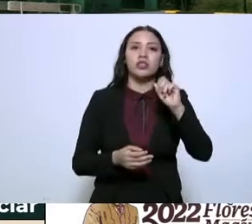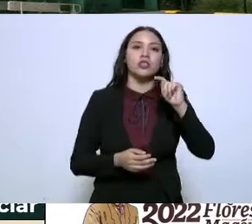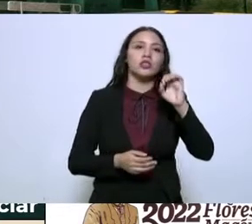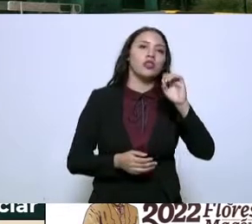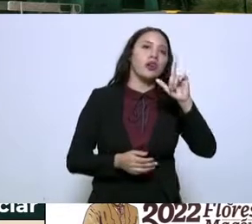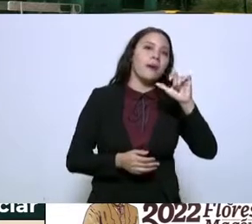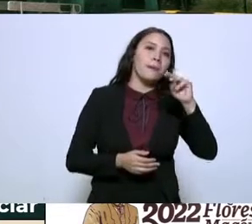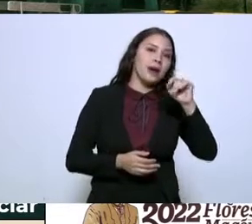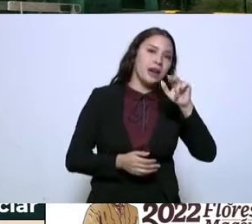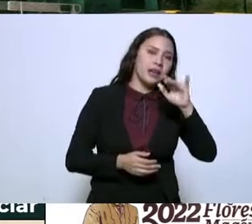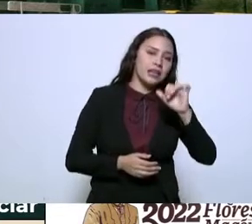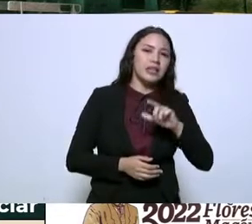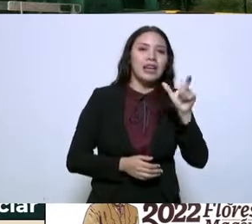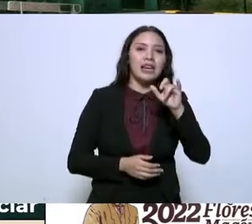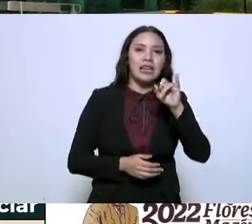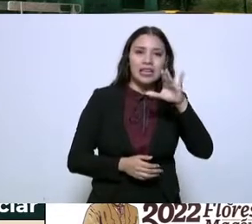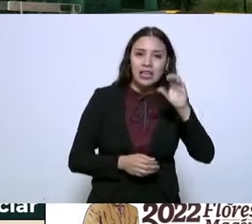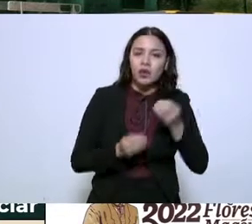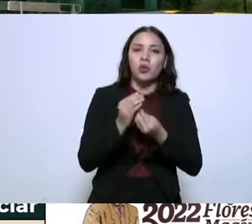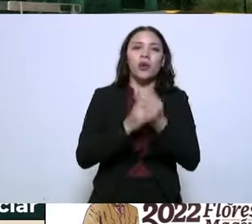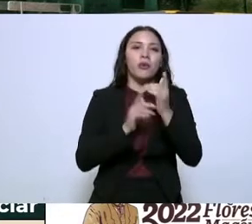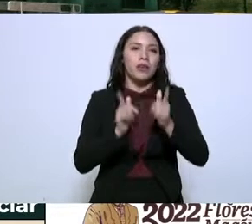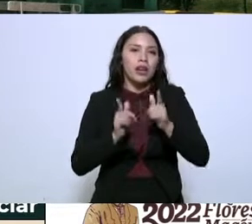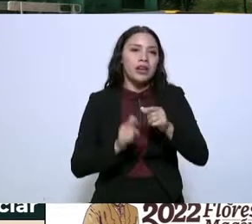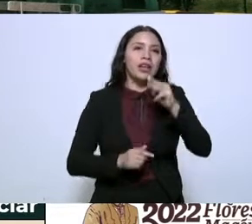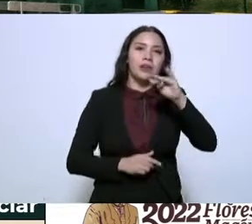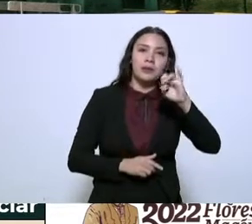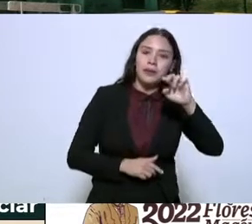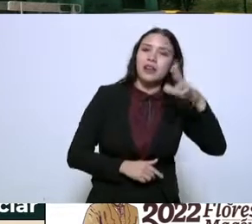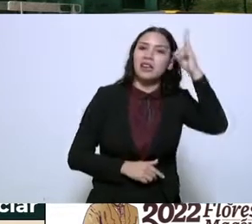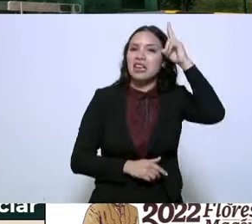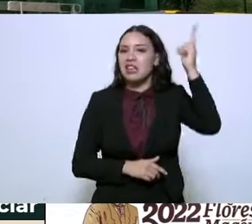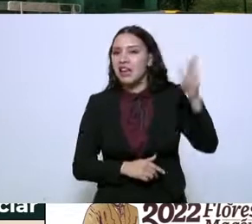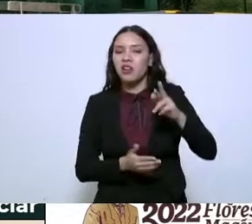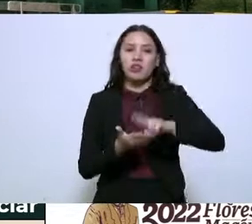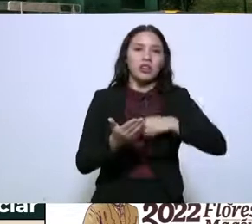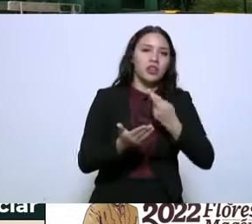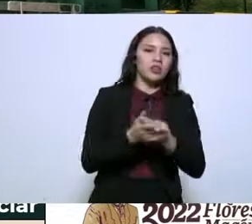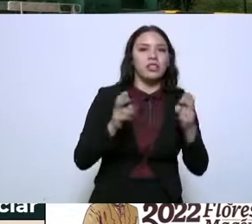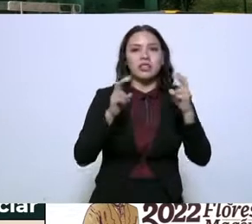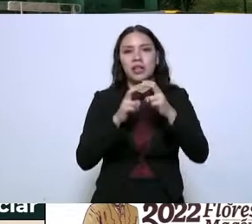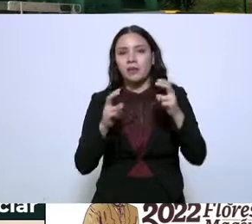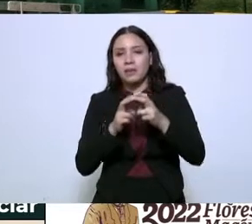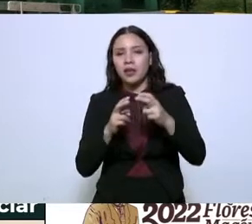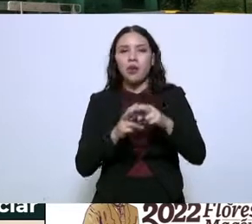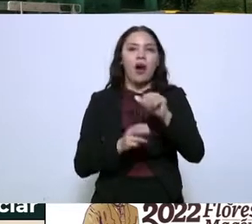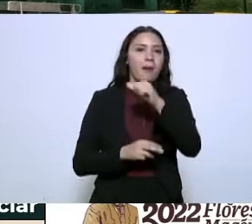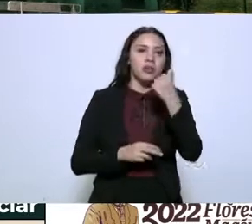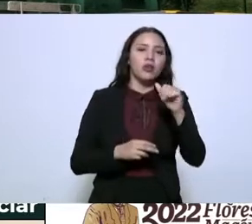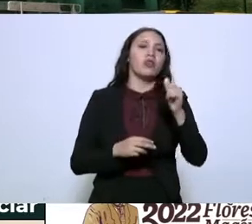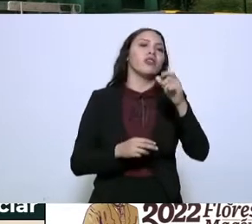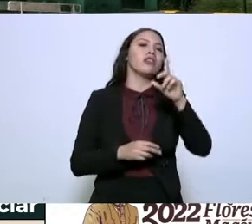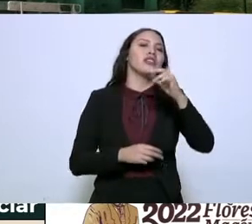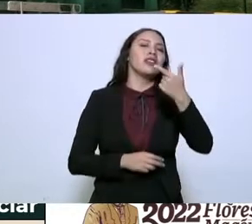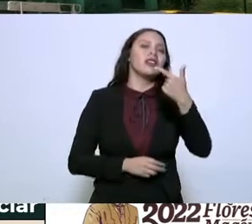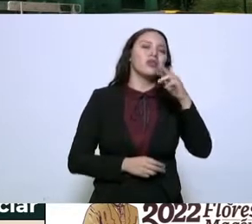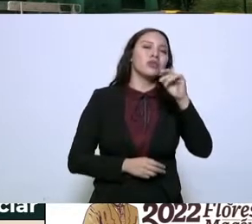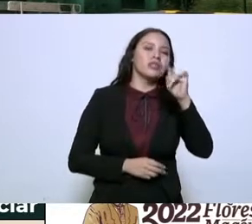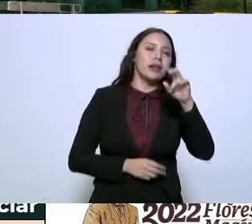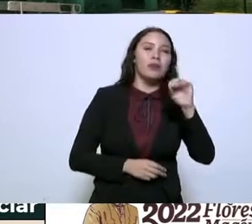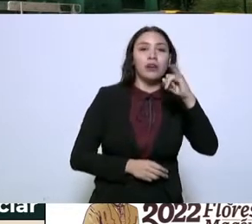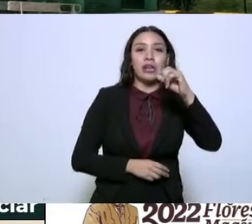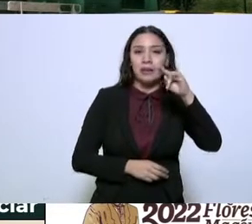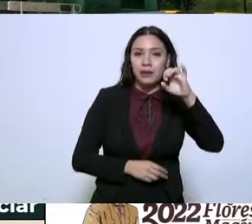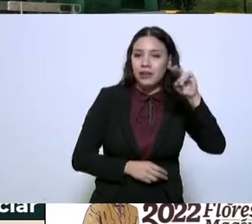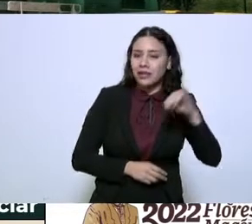Jicotencal, Nuevo Laredo, Ciudad Mier, Hidalgo, Reynosa, Tampico, Abasolo, Altamira, Gustavo Díaz Ordaz, Jiménez,